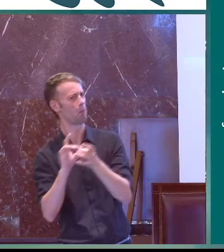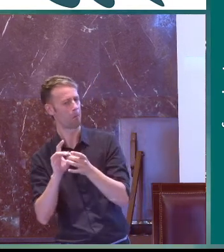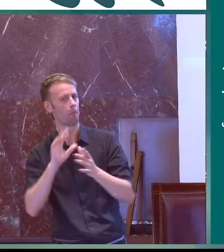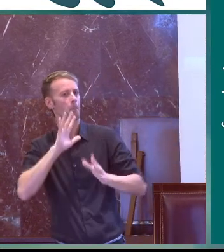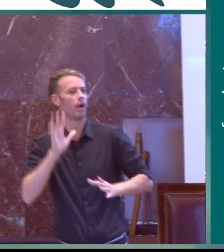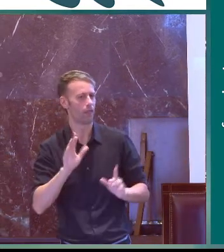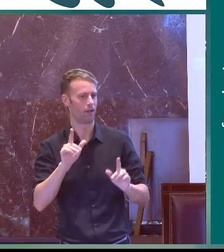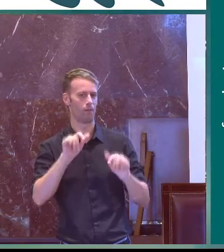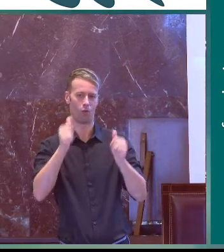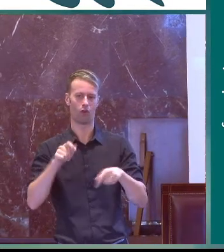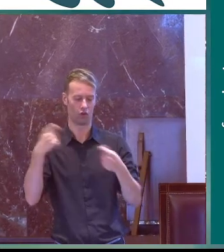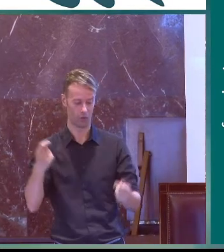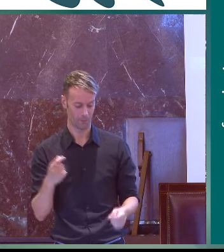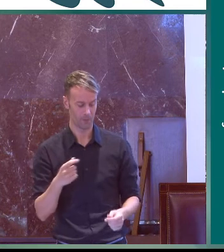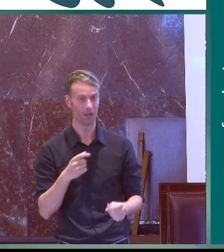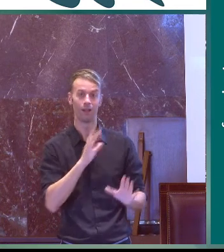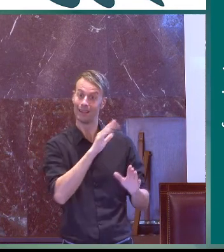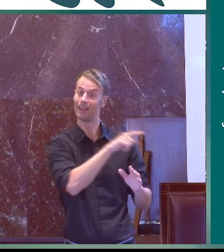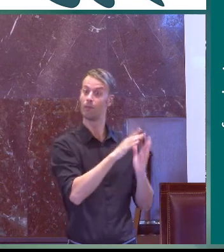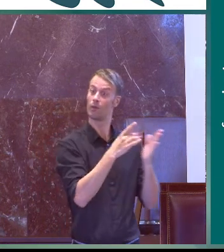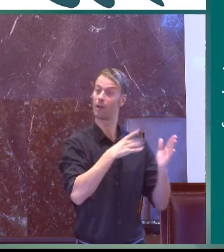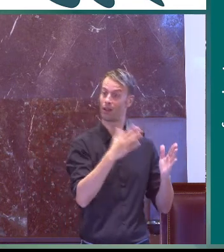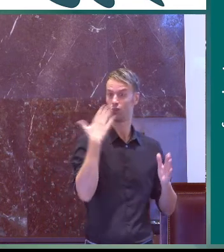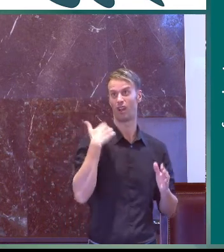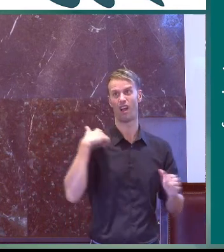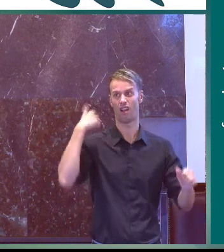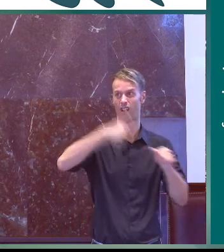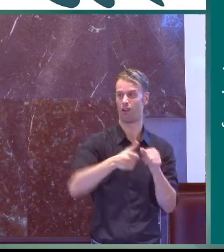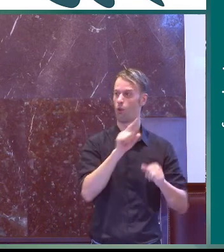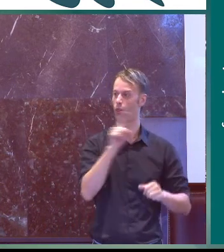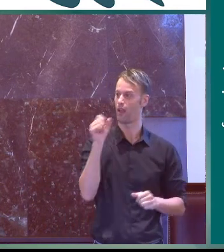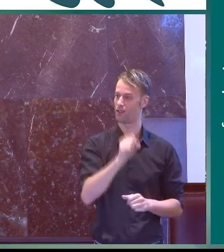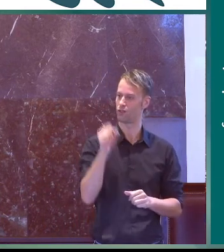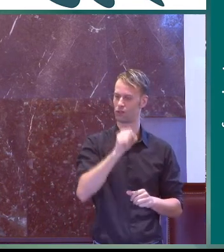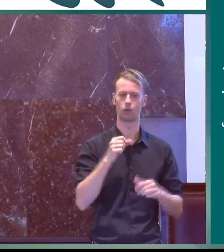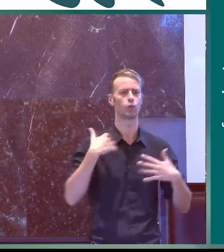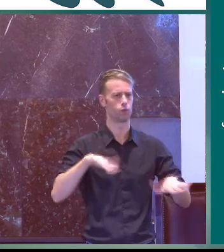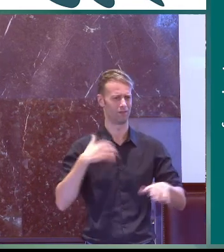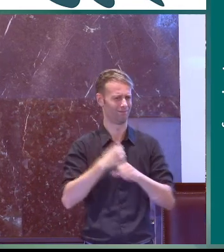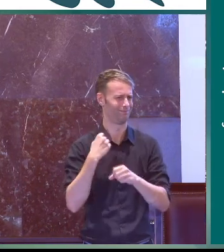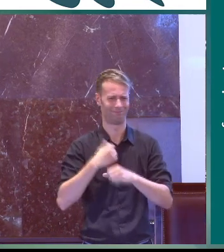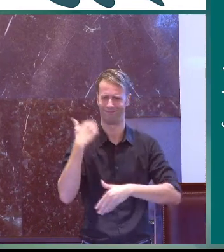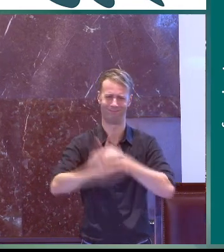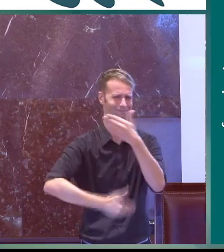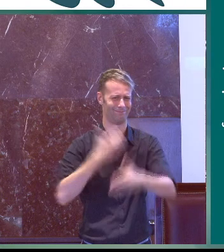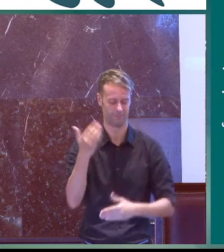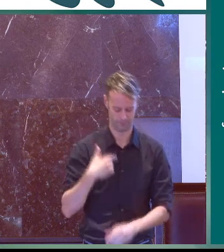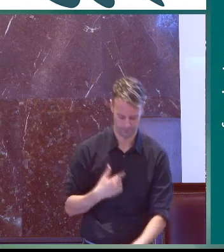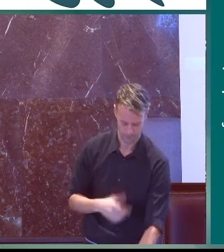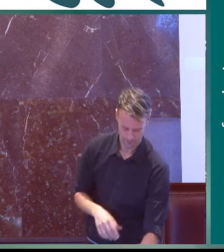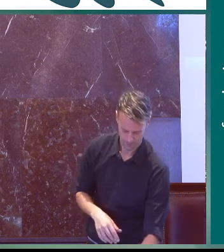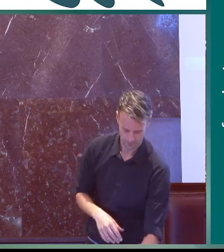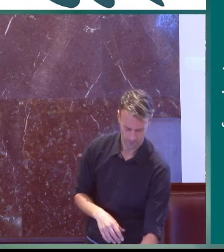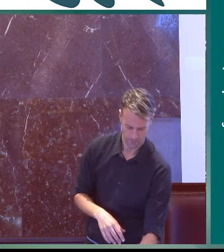y sí que empezar a trabajar en el modelo ecológico que creo que para mí sería lo ideal en estos 11 años hemos